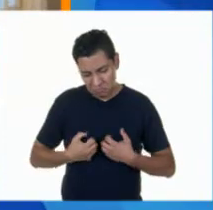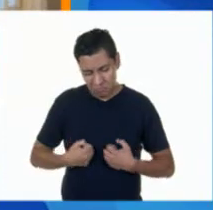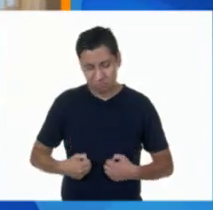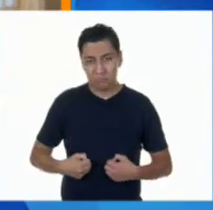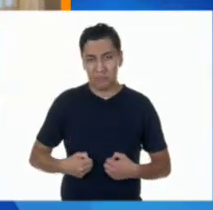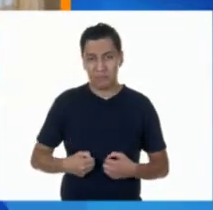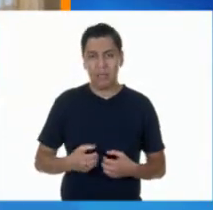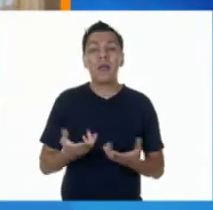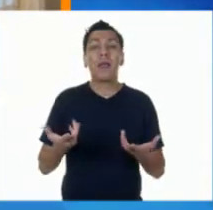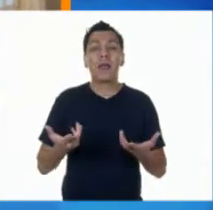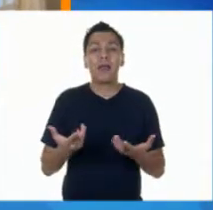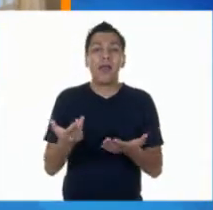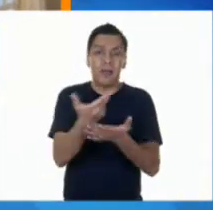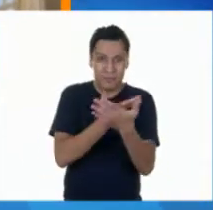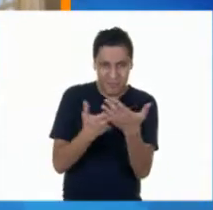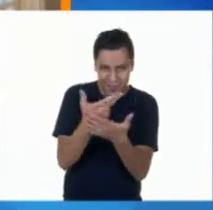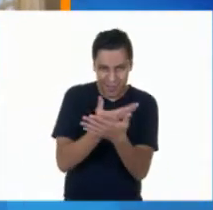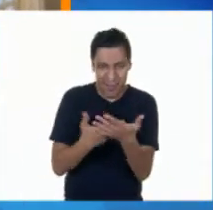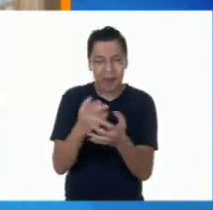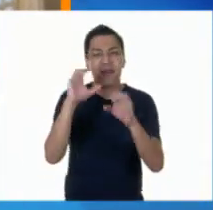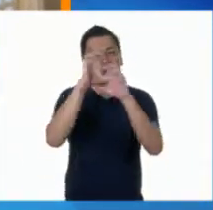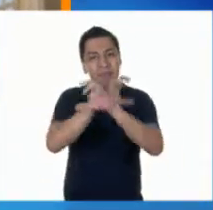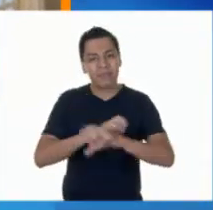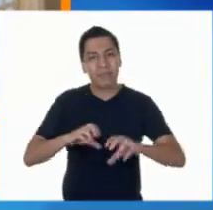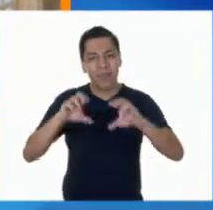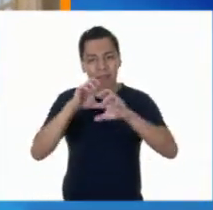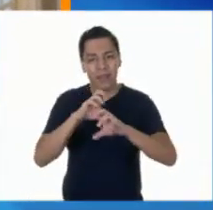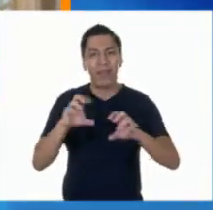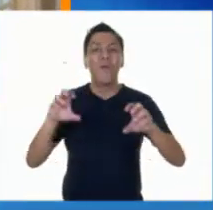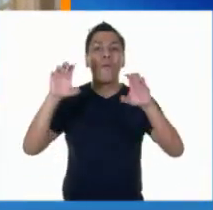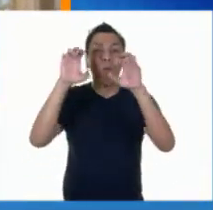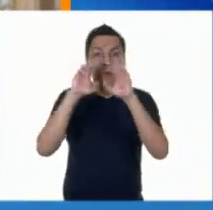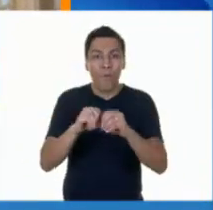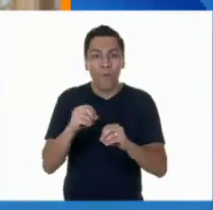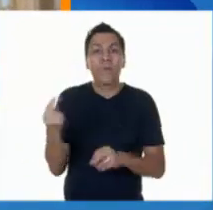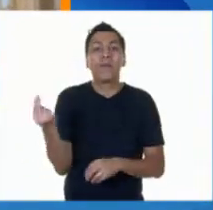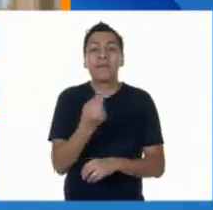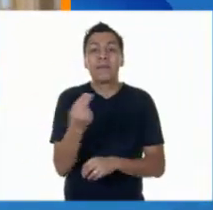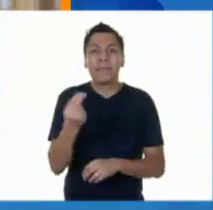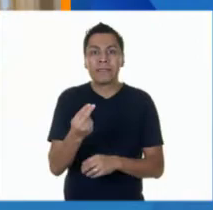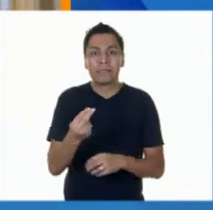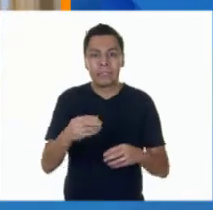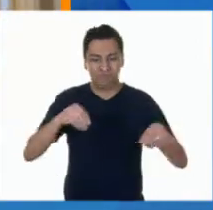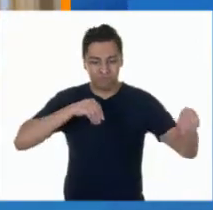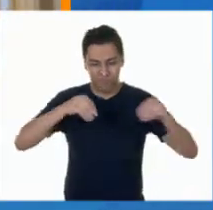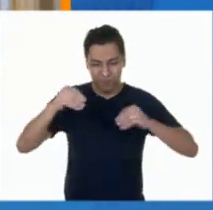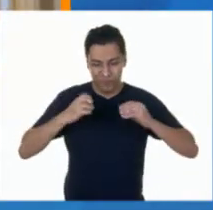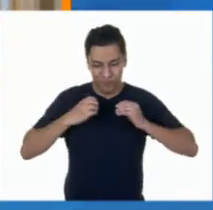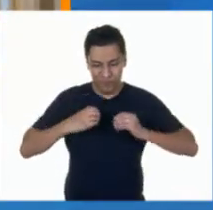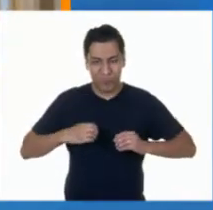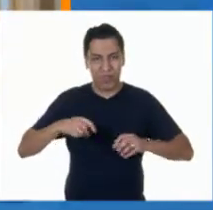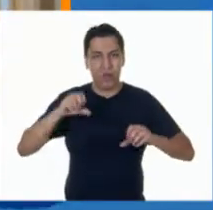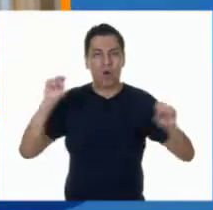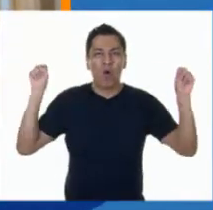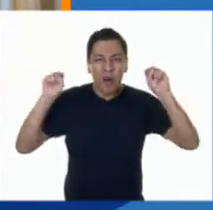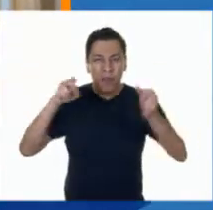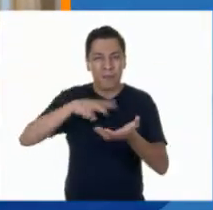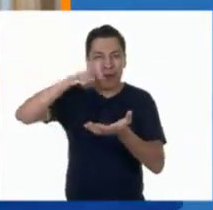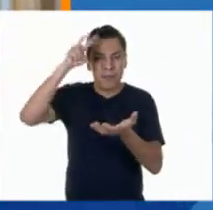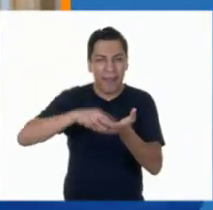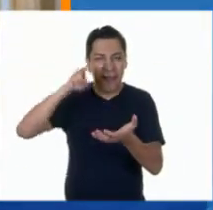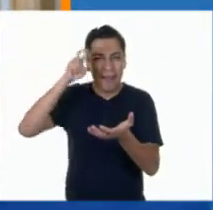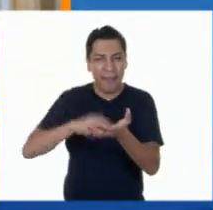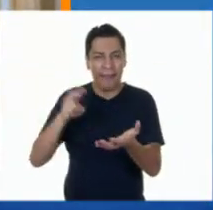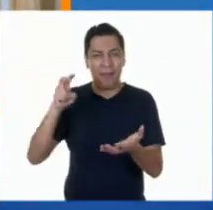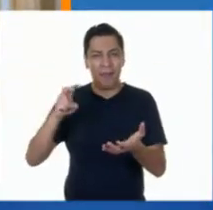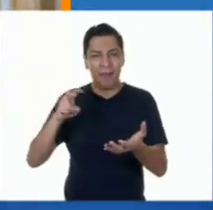a pintar, colorear, cantar. Principalmente necesitan la actividad motriz. Correr, brincar, saltar.